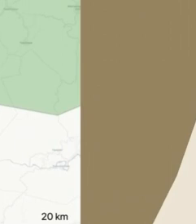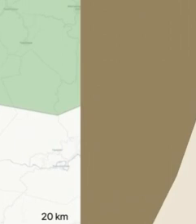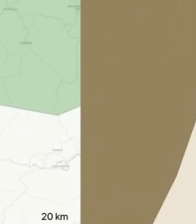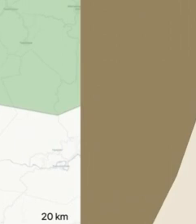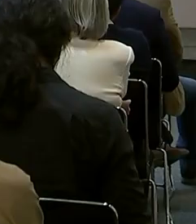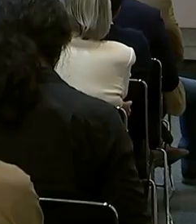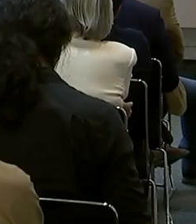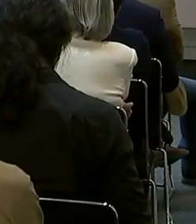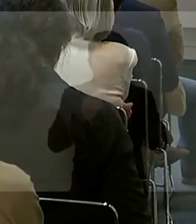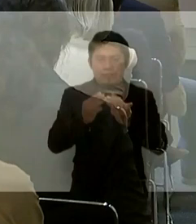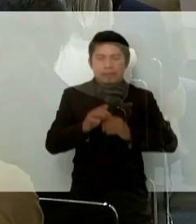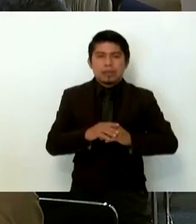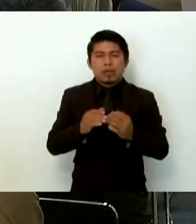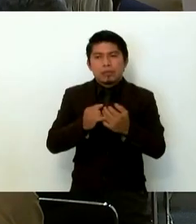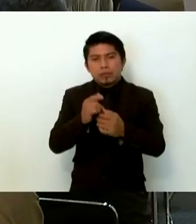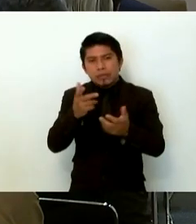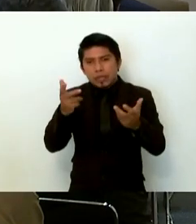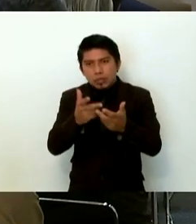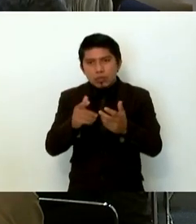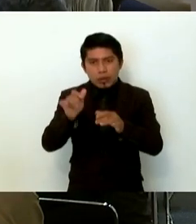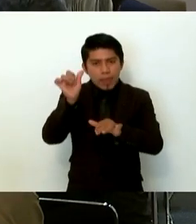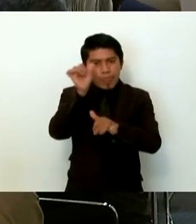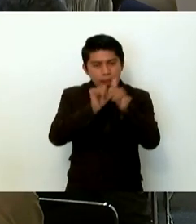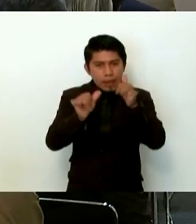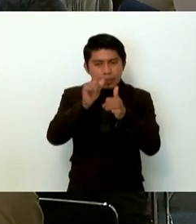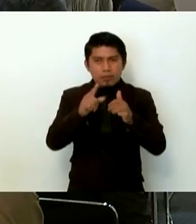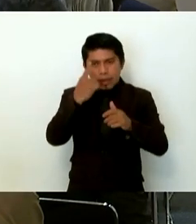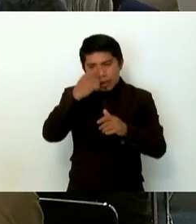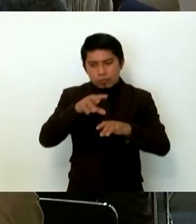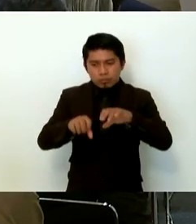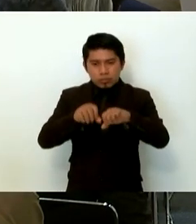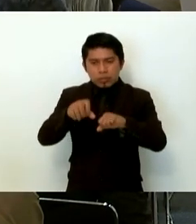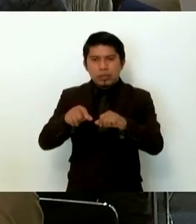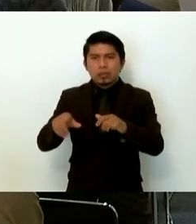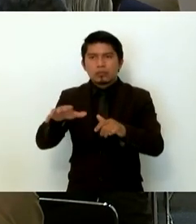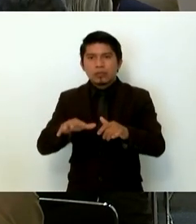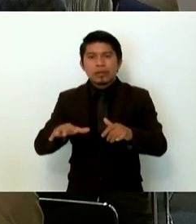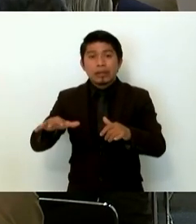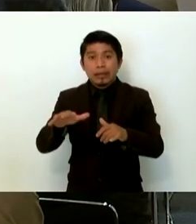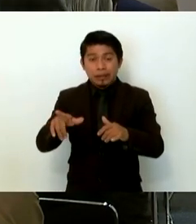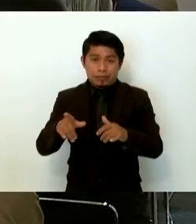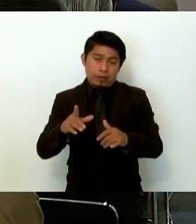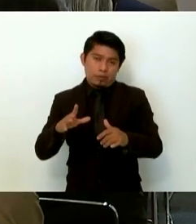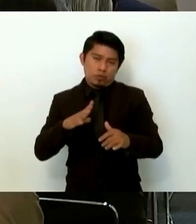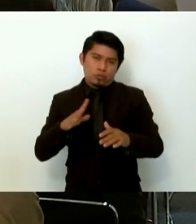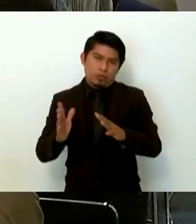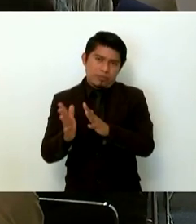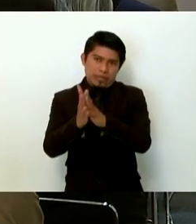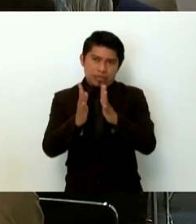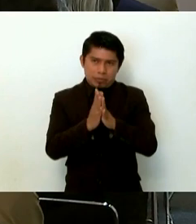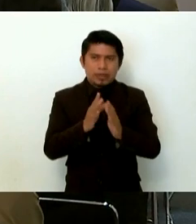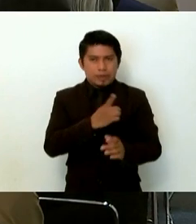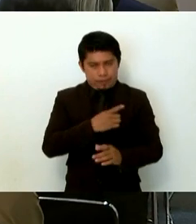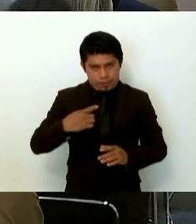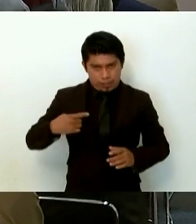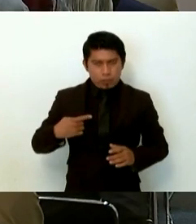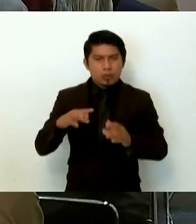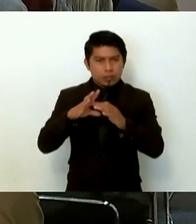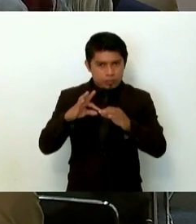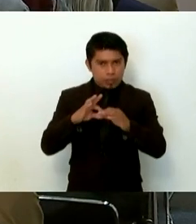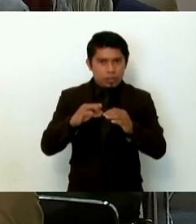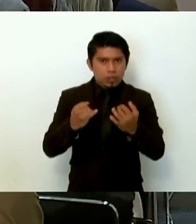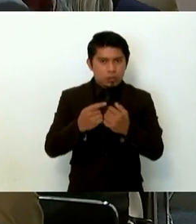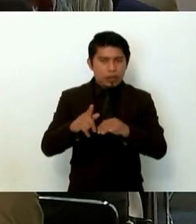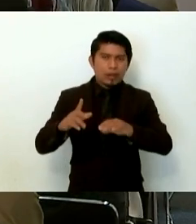directivas hemos hecho el análisis y la recuperación en campo en el cual hemos participado y debo señalarlo también